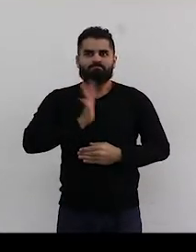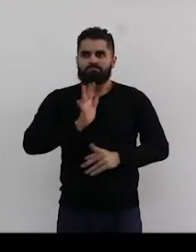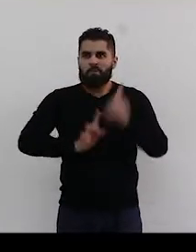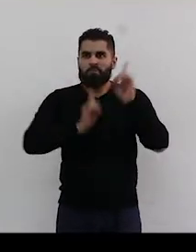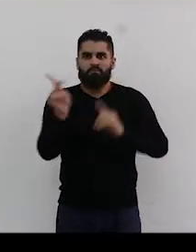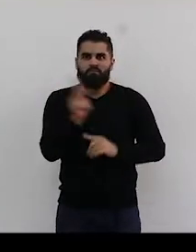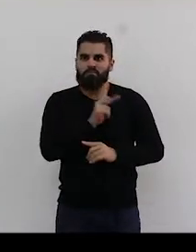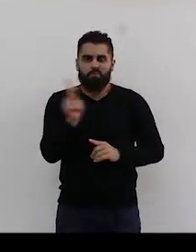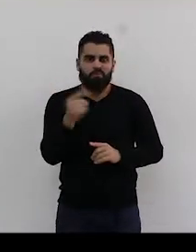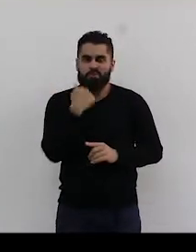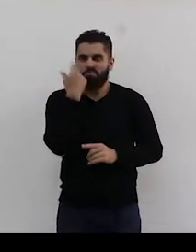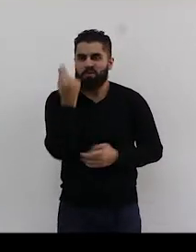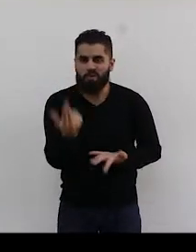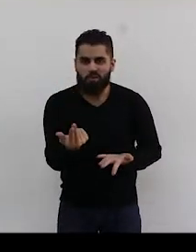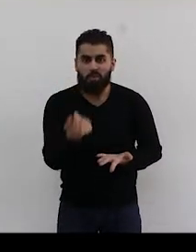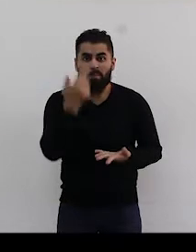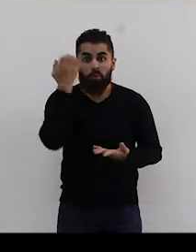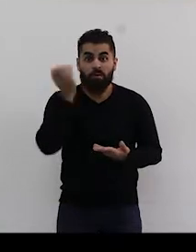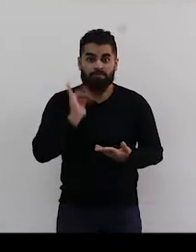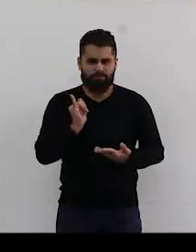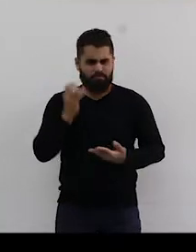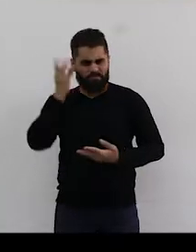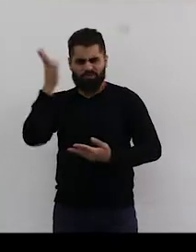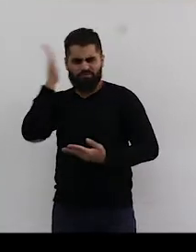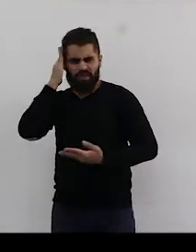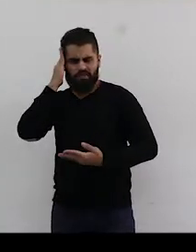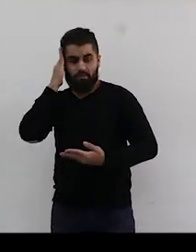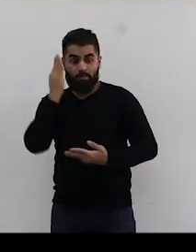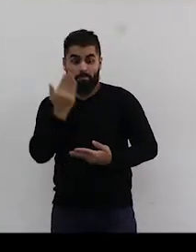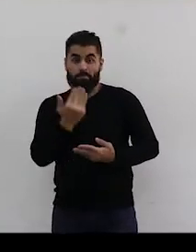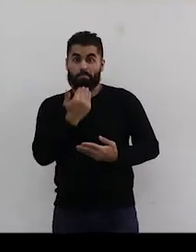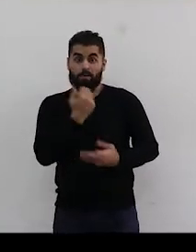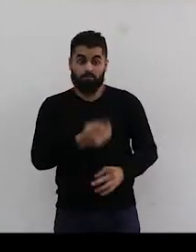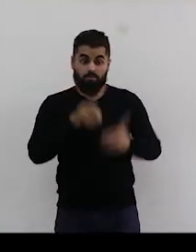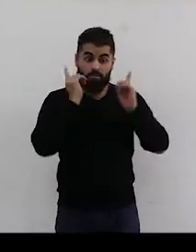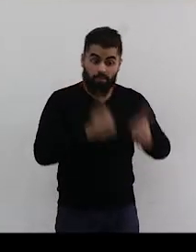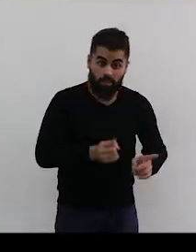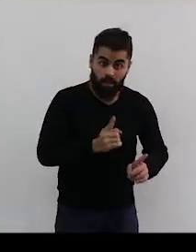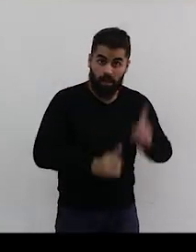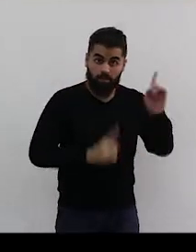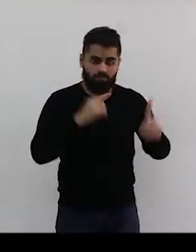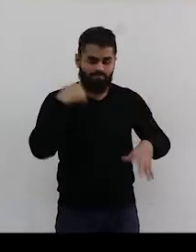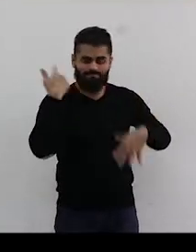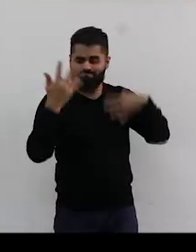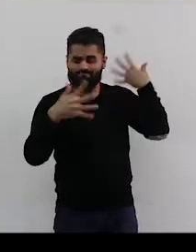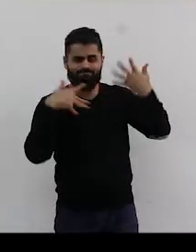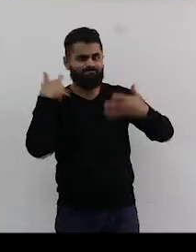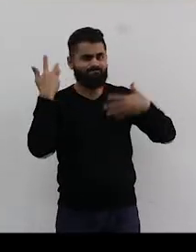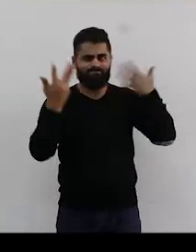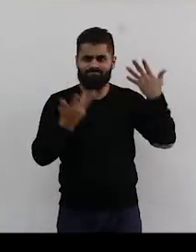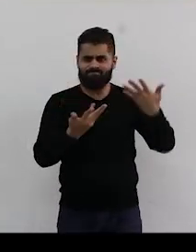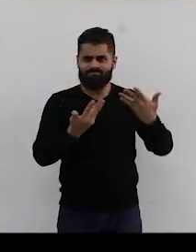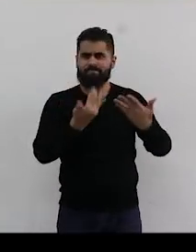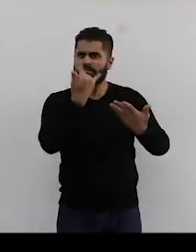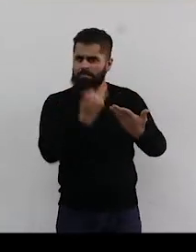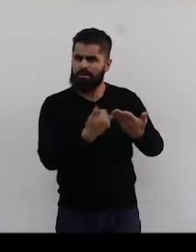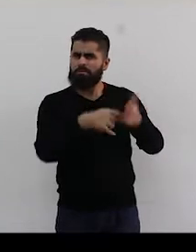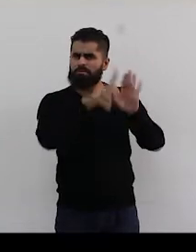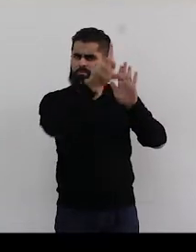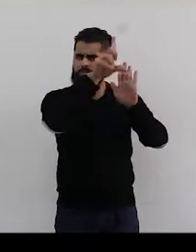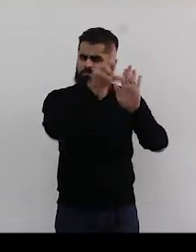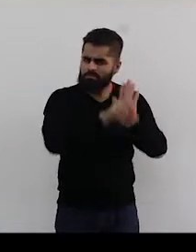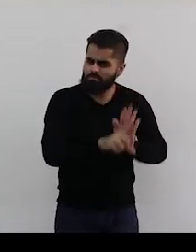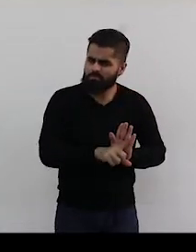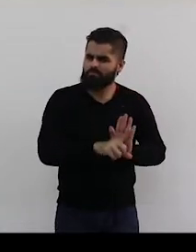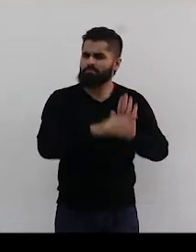algo que nos causa pavor al docente. Porque por un lado somos profesionales, pero por el otro estamos en un estado de desconcierto. Hay un